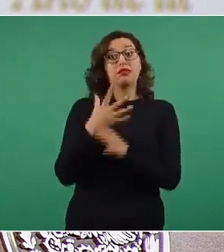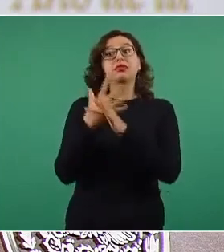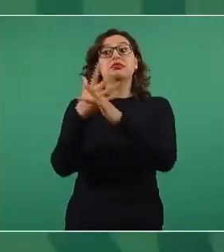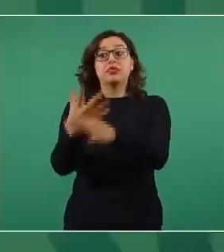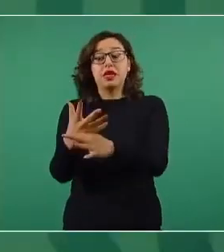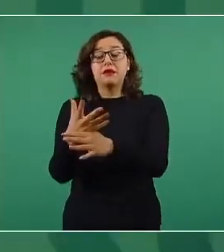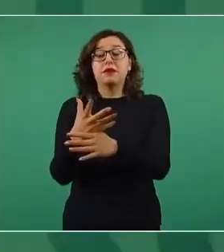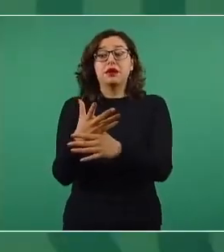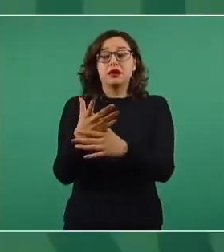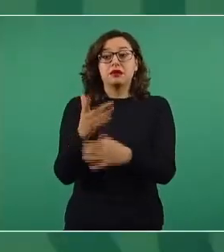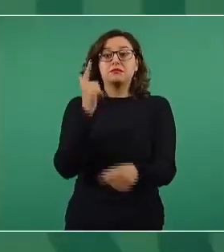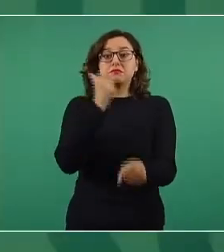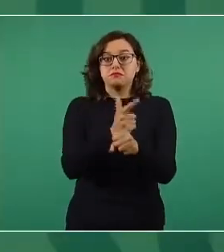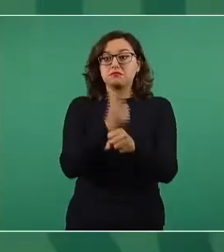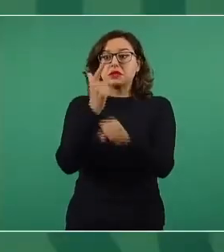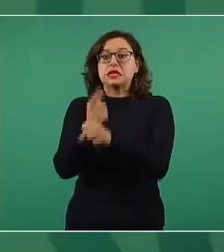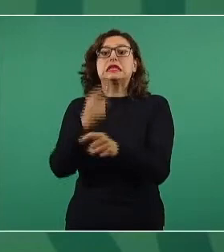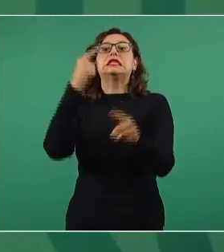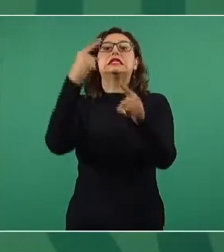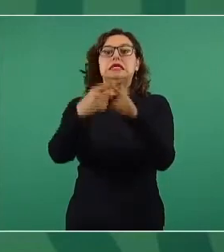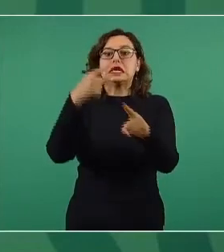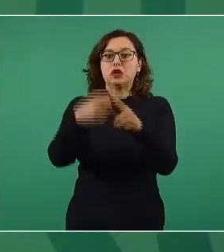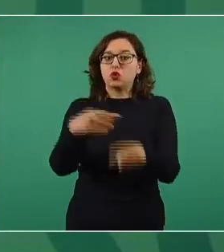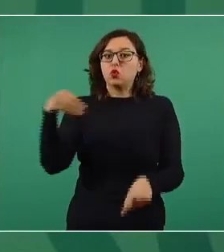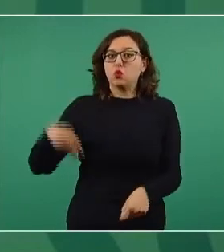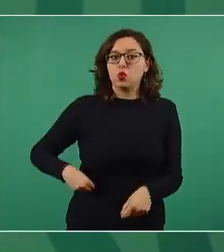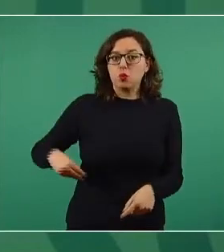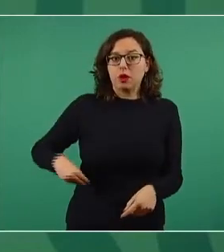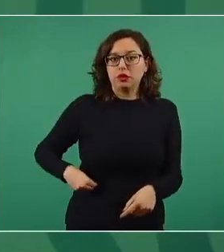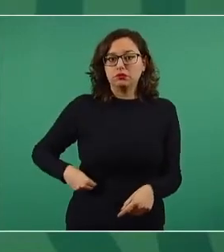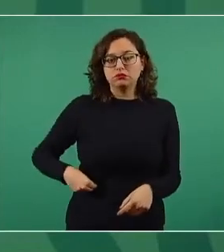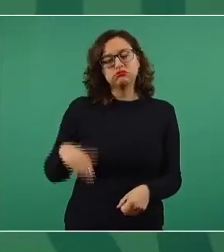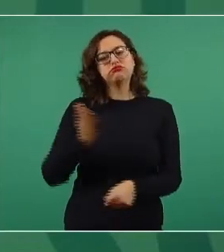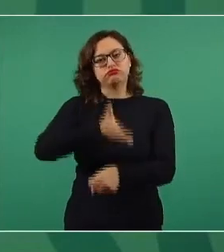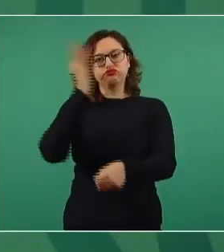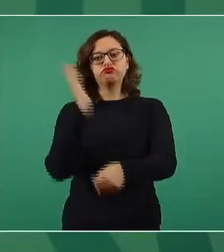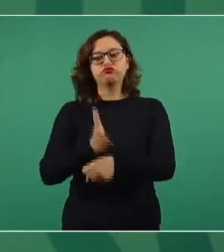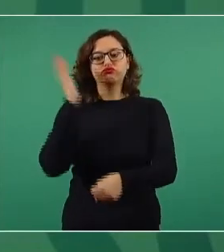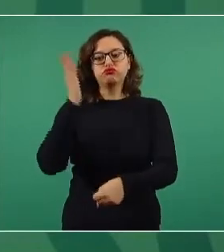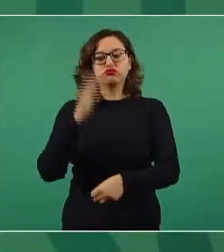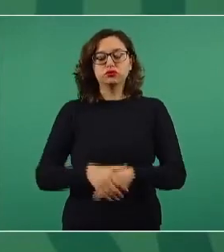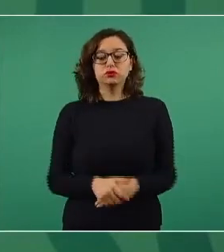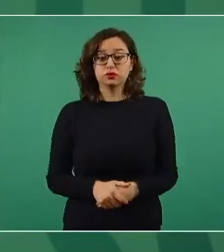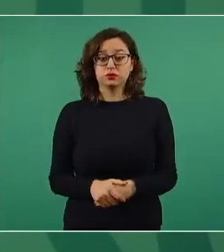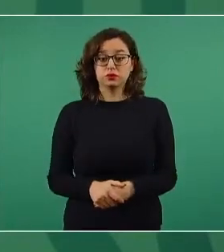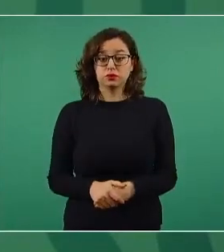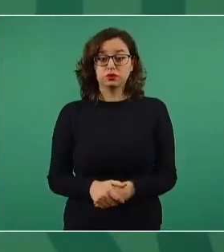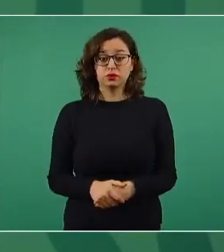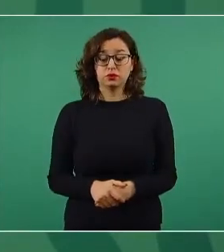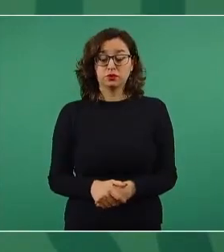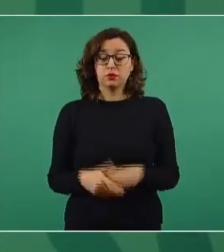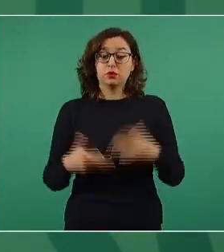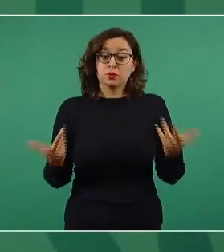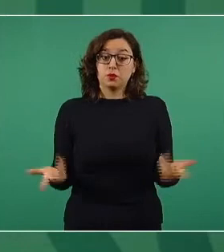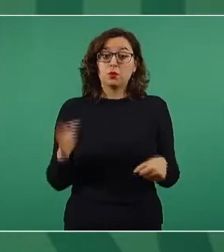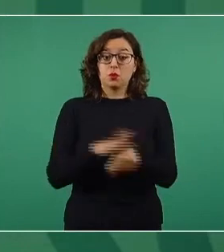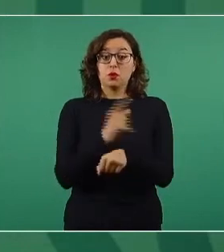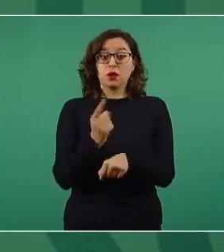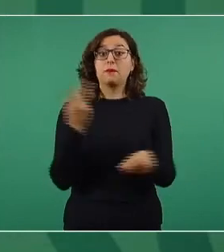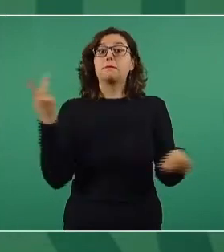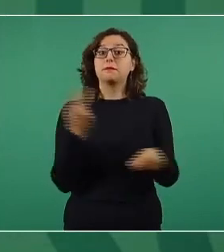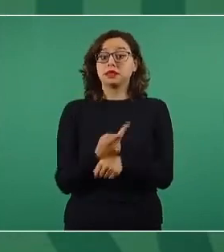se les castigue, porque periódicos como el Universal